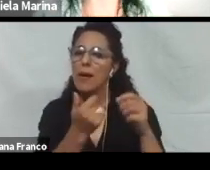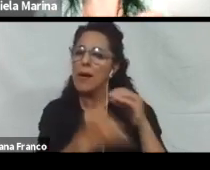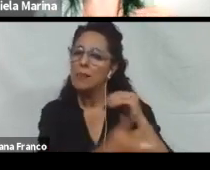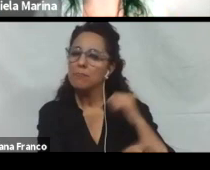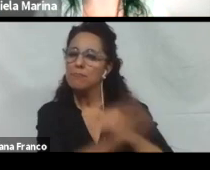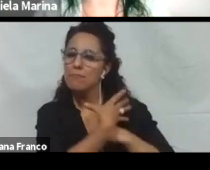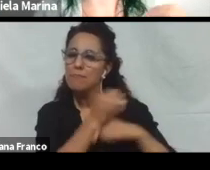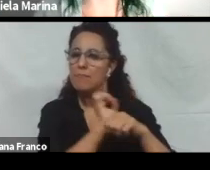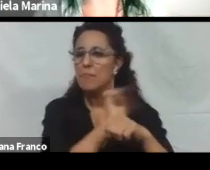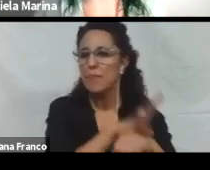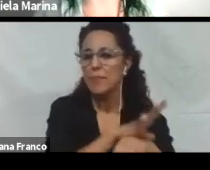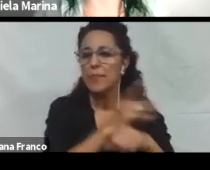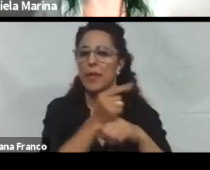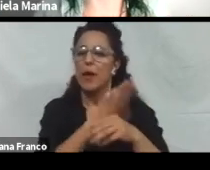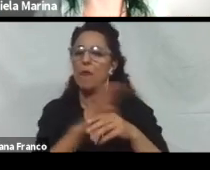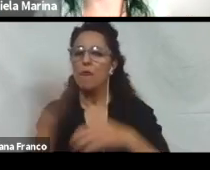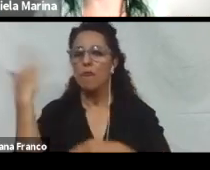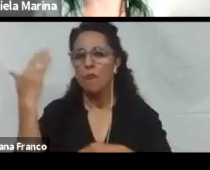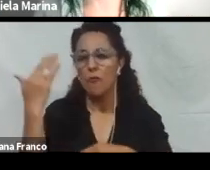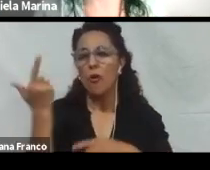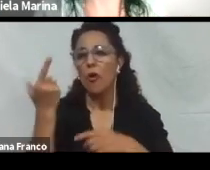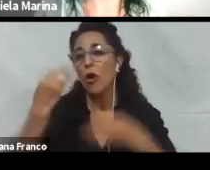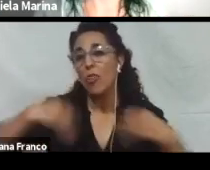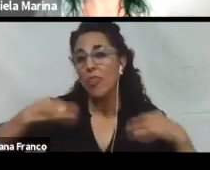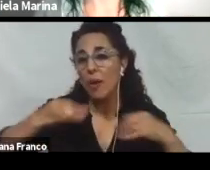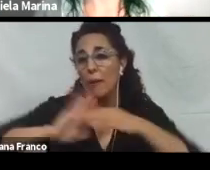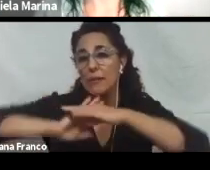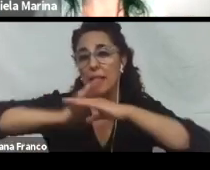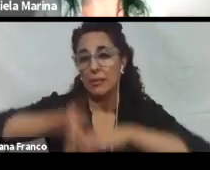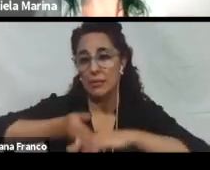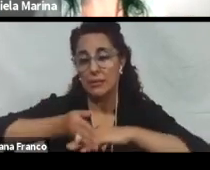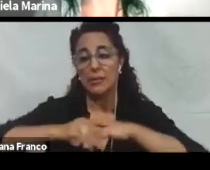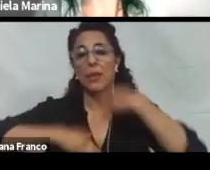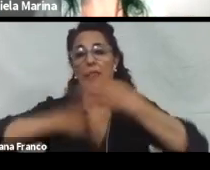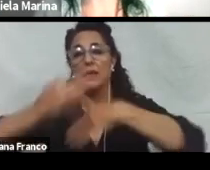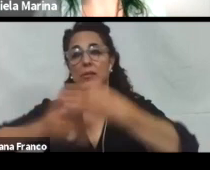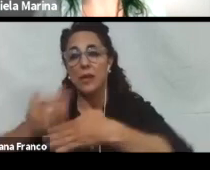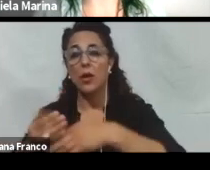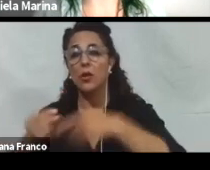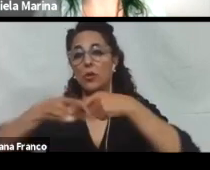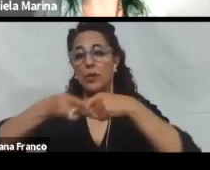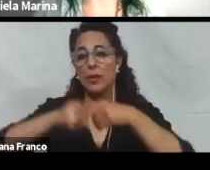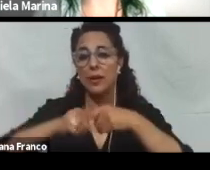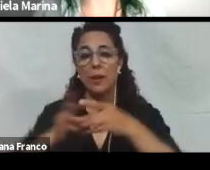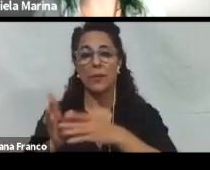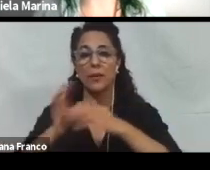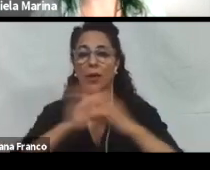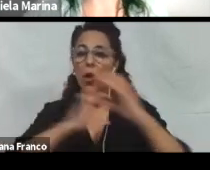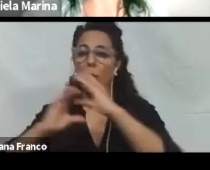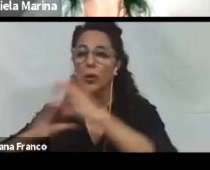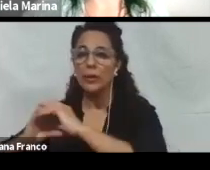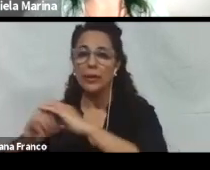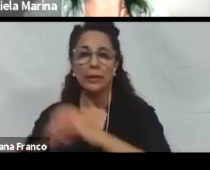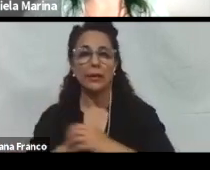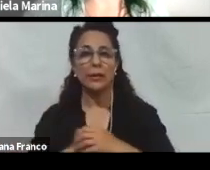documentación, etc. deben ser accesibles. Desarrollo de herramientas de comunicación y colaboración síncrona.